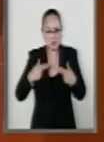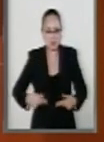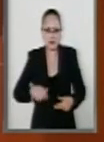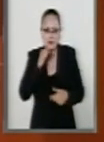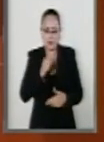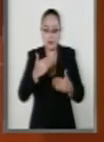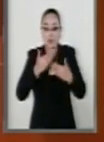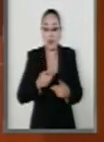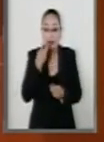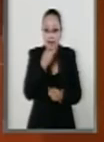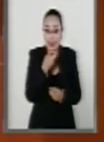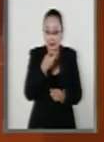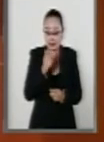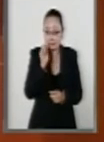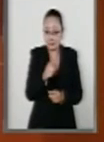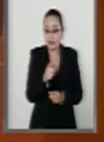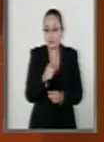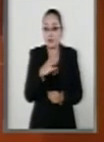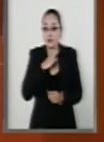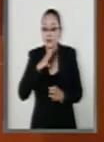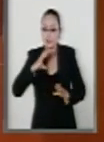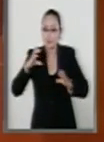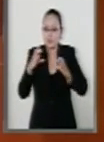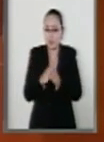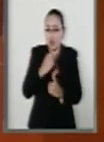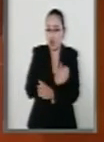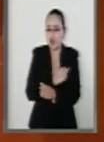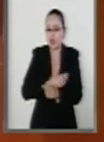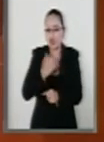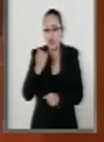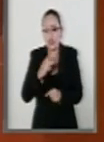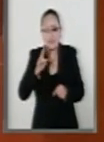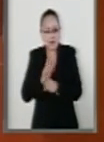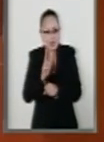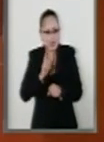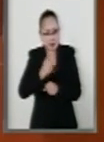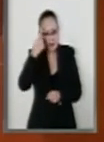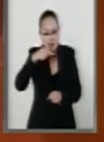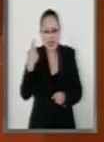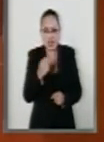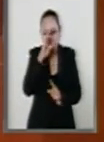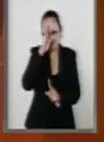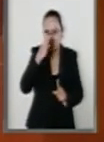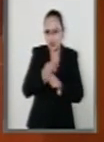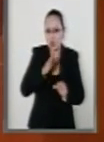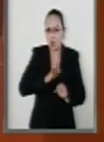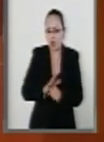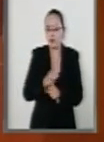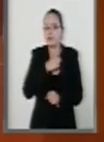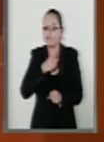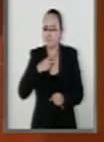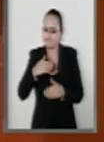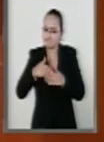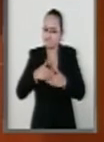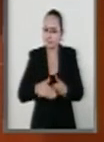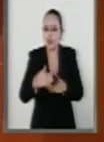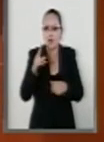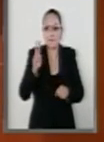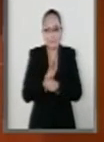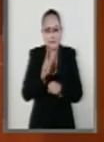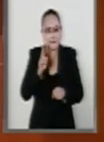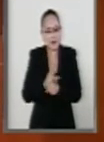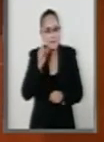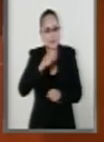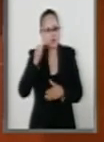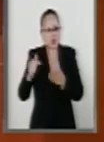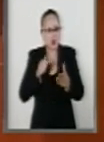mecanismo es un órgano de coordinación y vigilancia que tiene por objeto la supervisión permanente y sistemática de